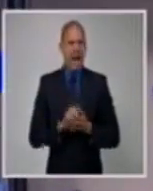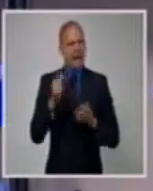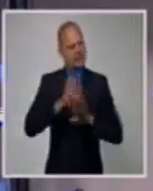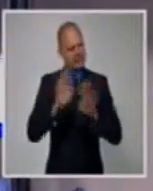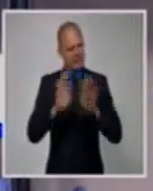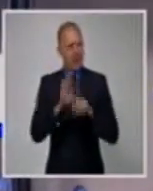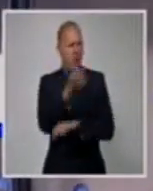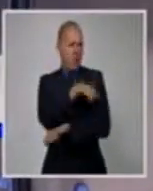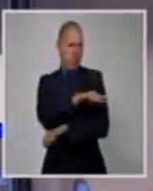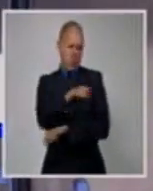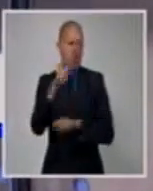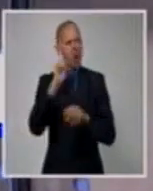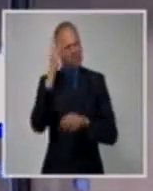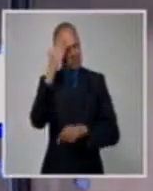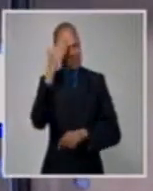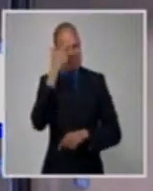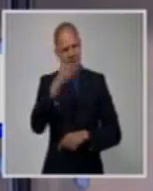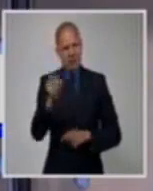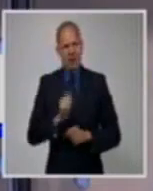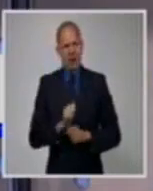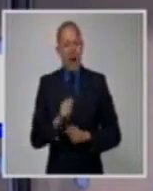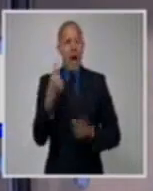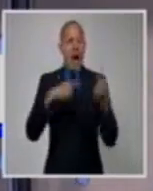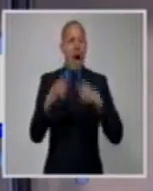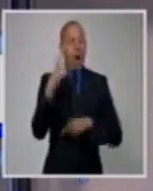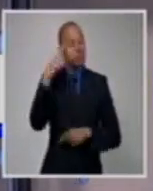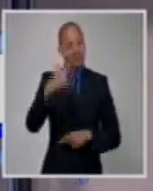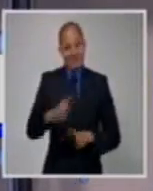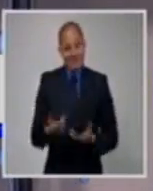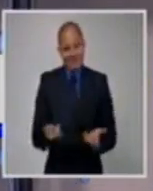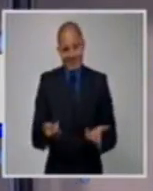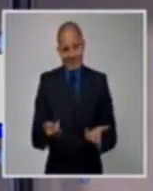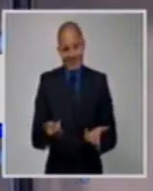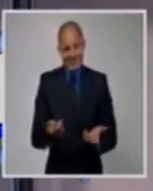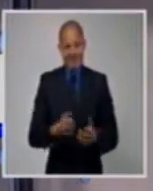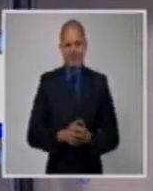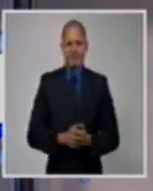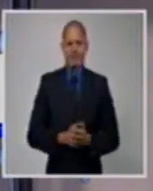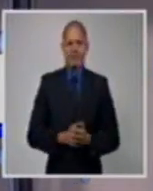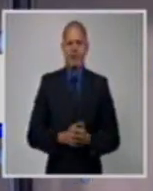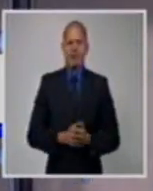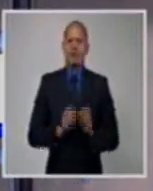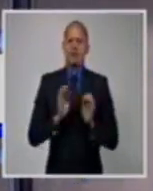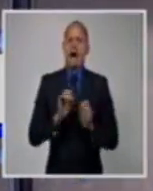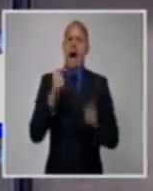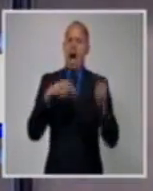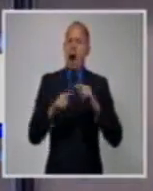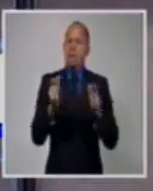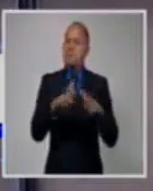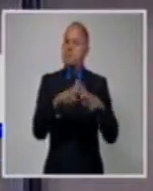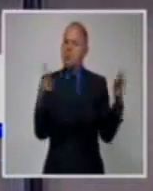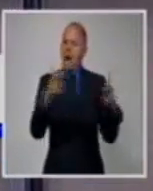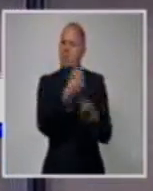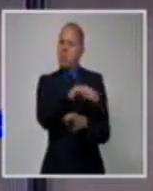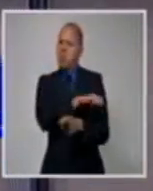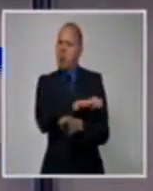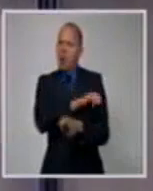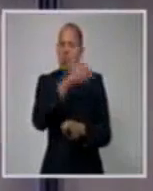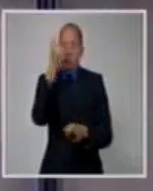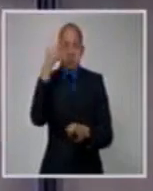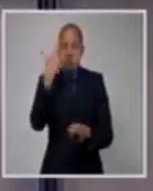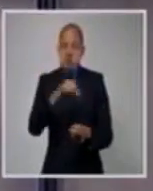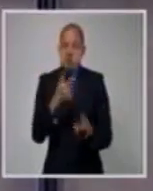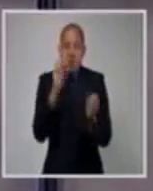en este país desconoce. Sin embargo, mientras la mayor parte del pueblo desconoce, lo que ocurrió en las redes sociales está